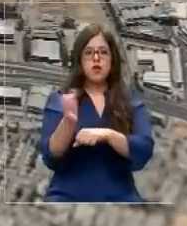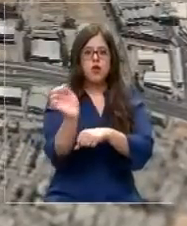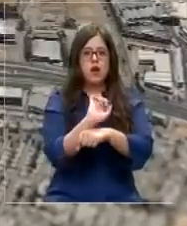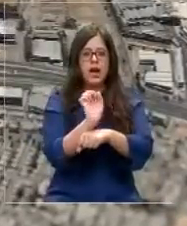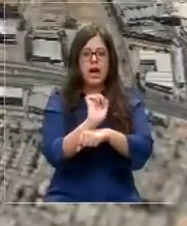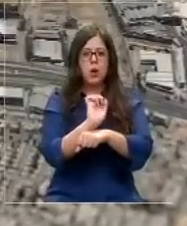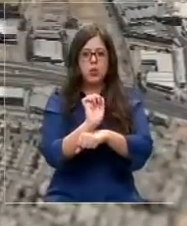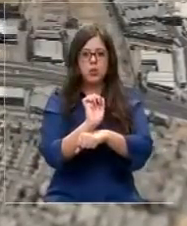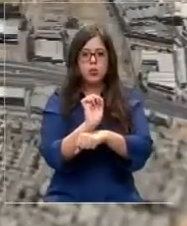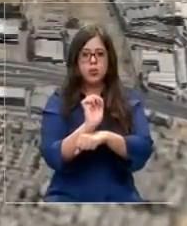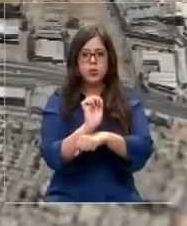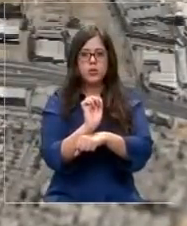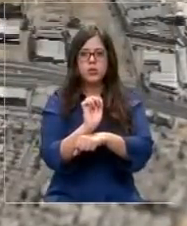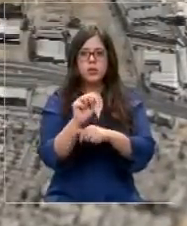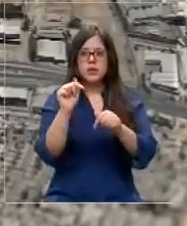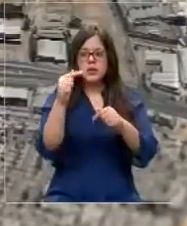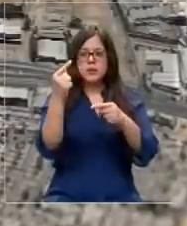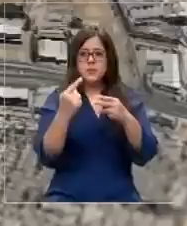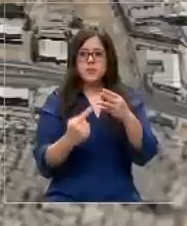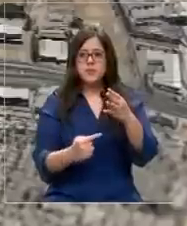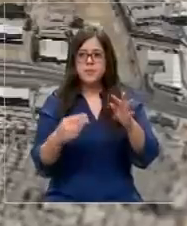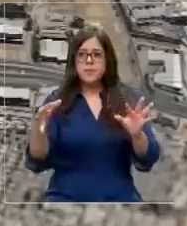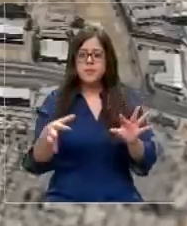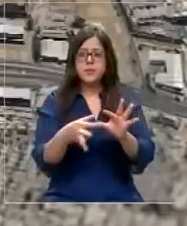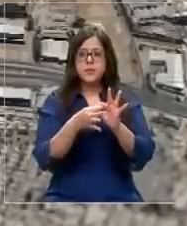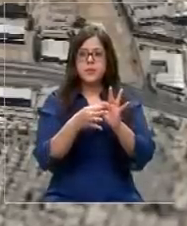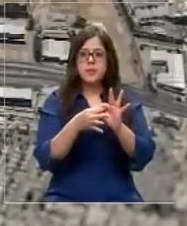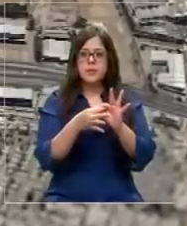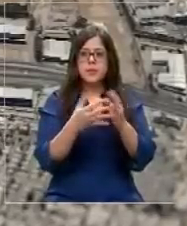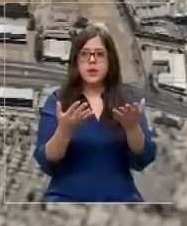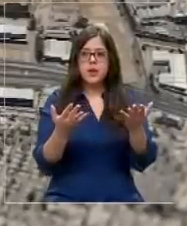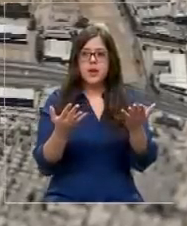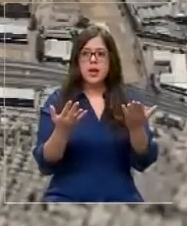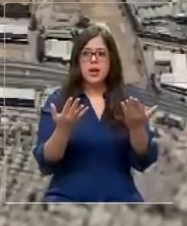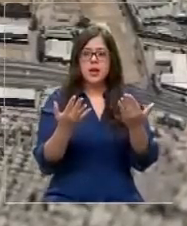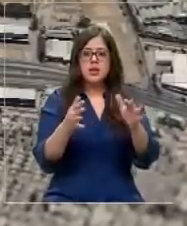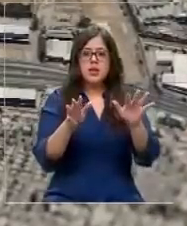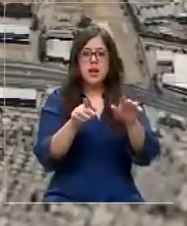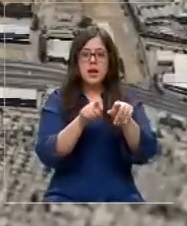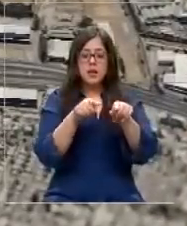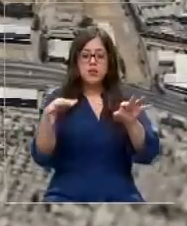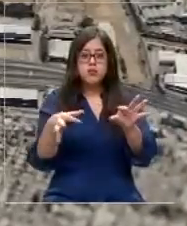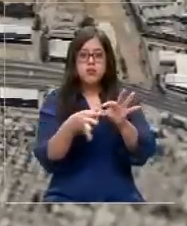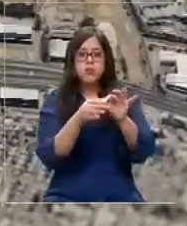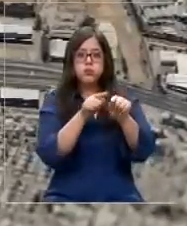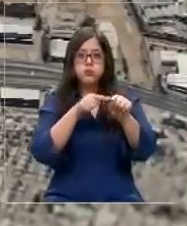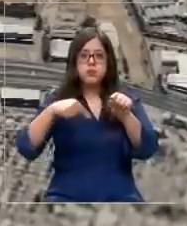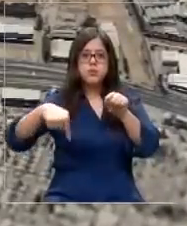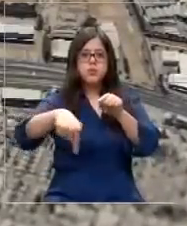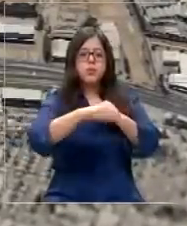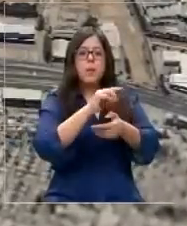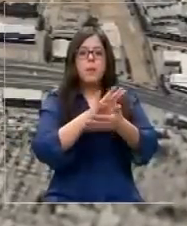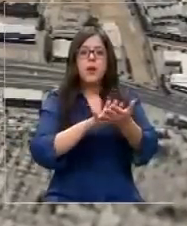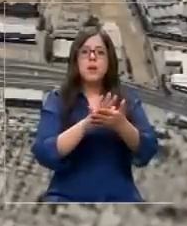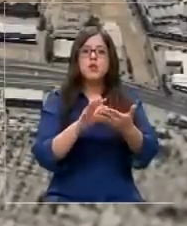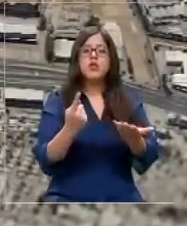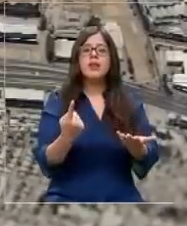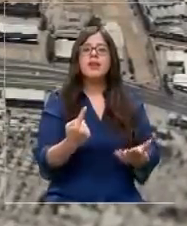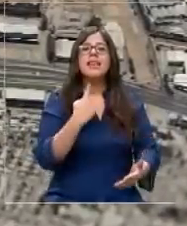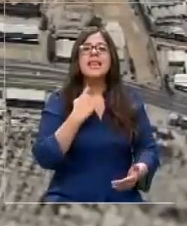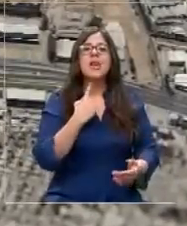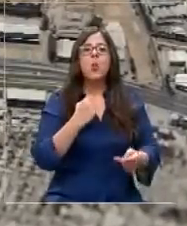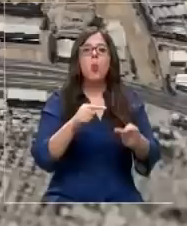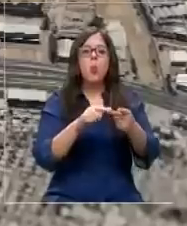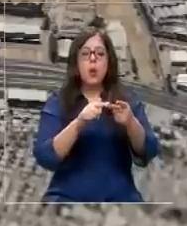autos concentrados. Todos ellos tienen relación con enlaces de autopistas. El primero, el tramo que se da entre el nudo de Quilicura y la